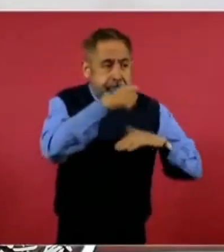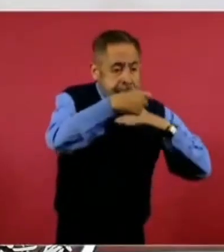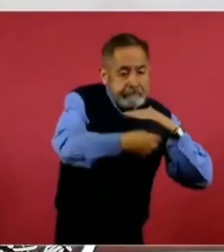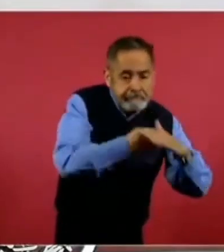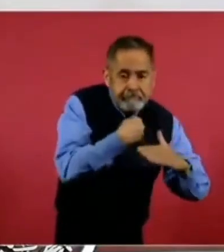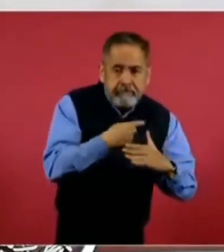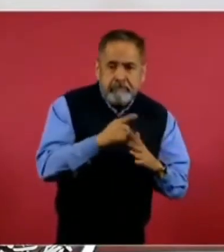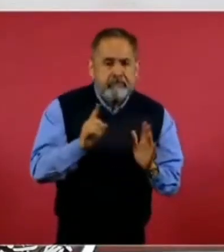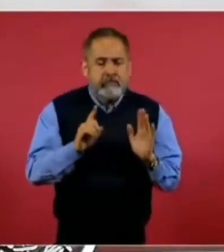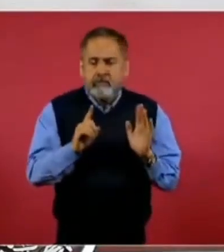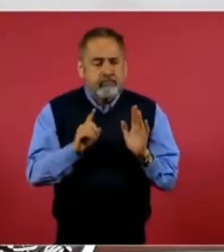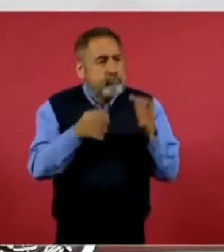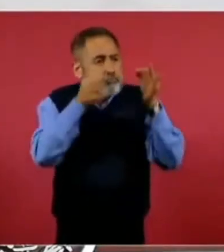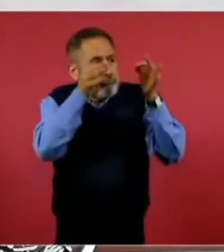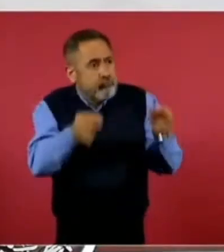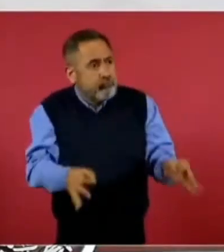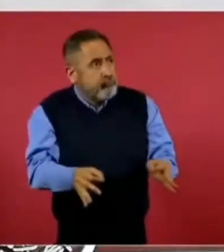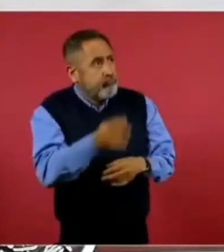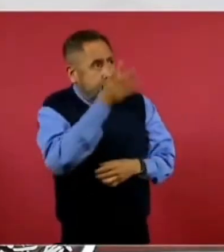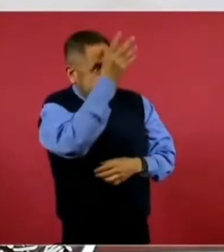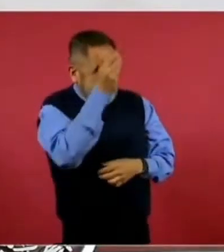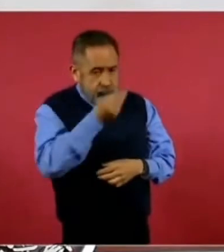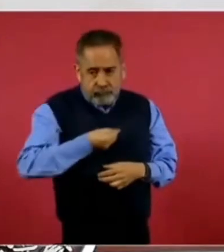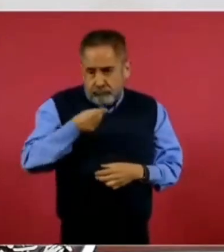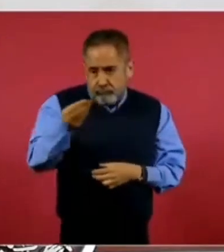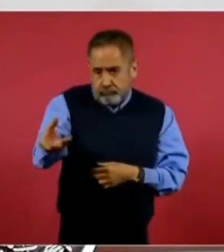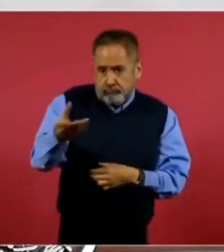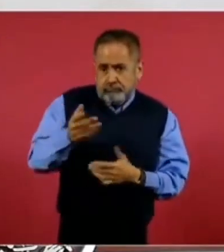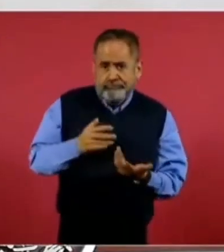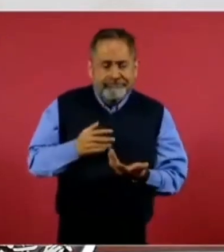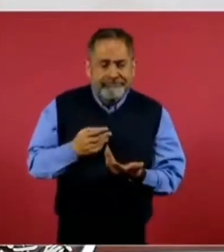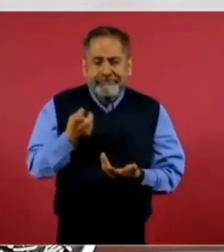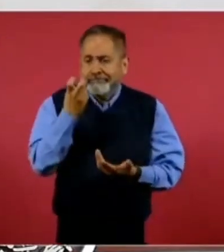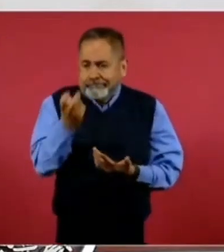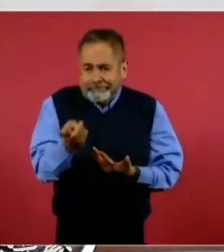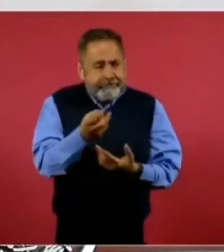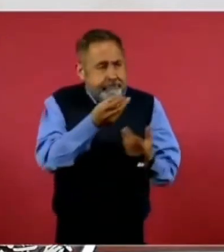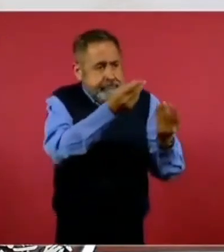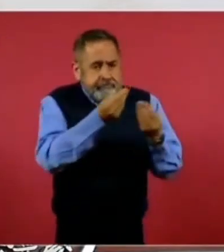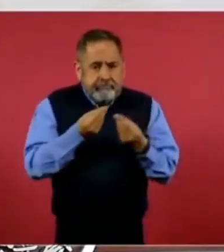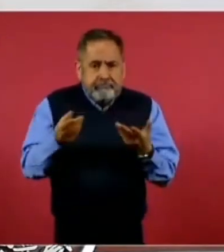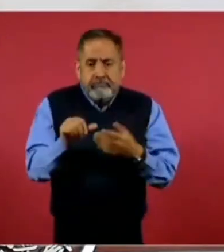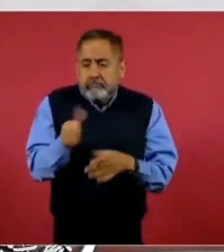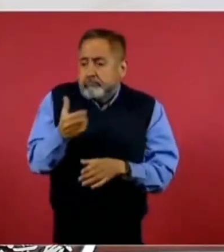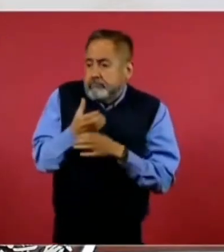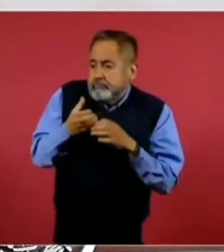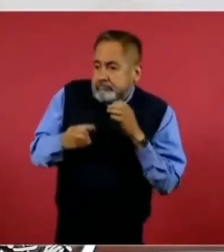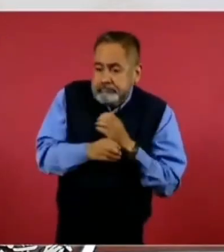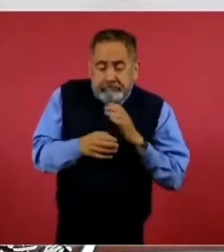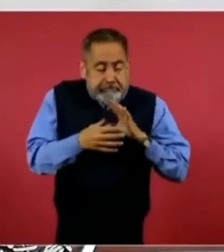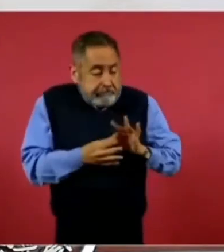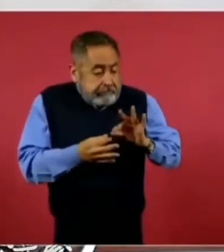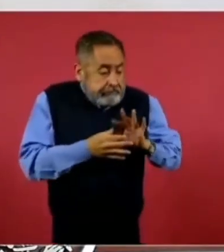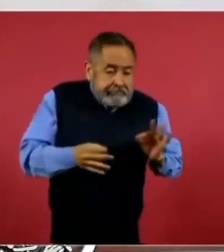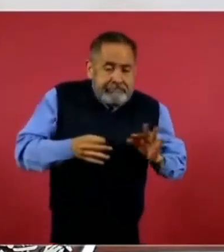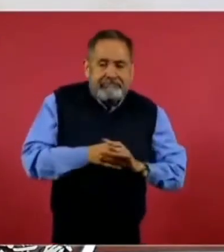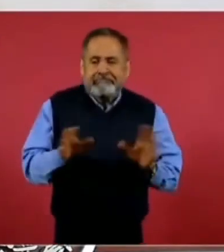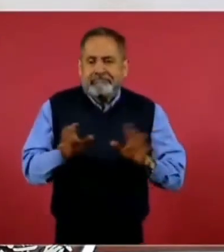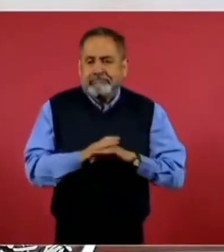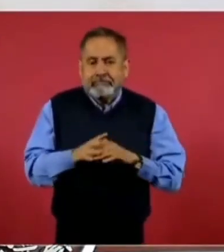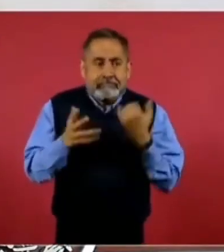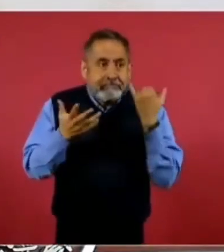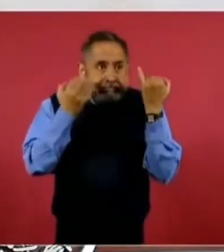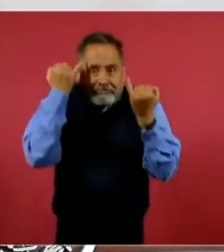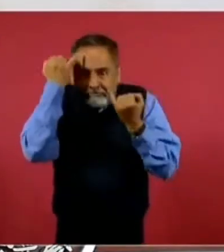es una información oficial que les estamos dando el día de hoy, que esto es lo que hay. No hay otra cosa ni les vamos a hacer ninguna